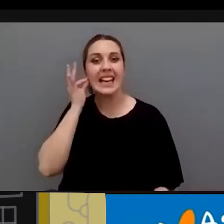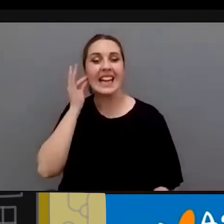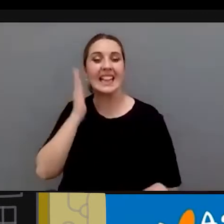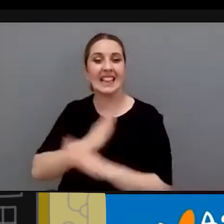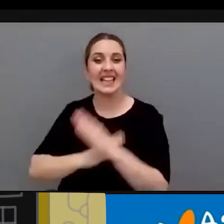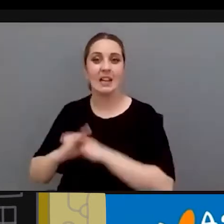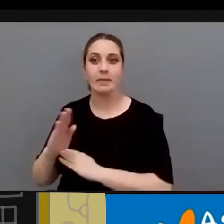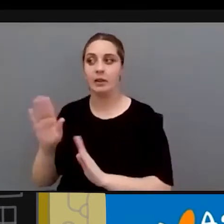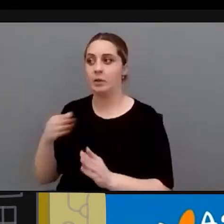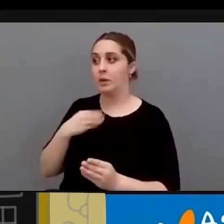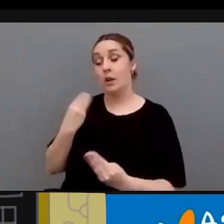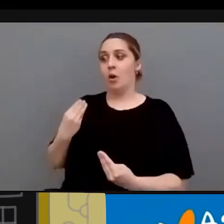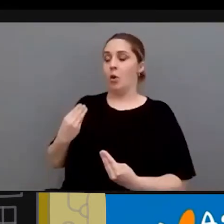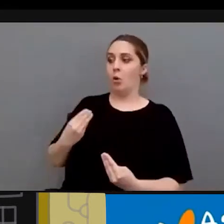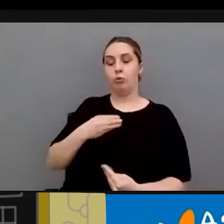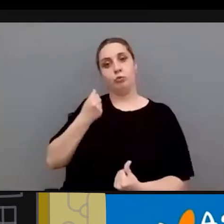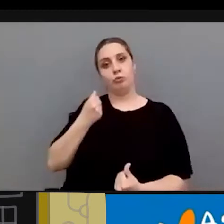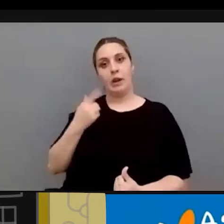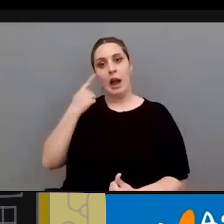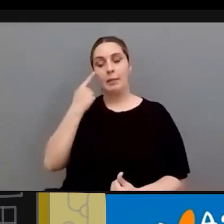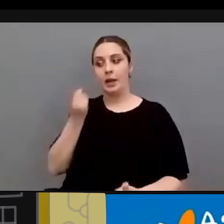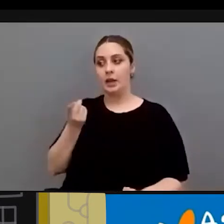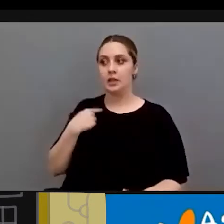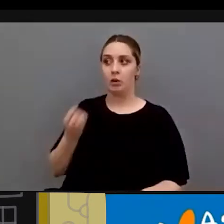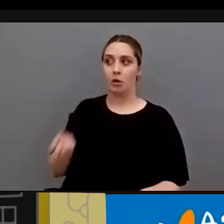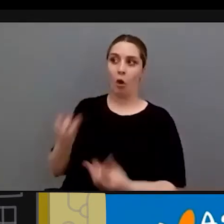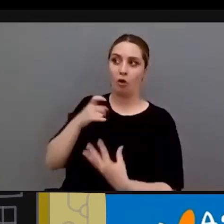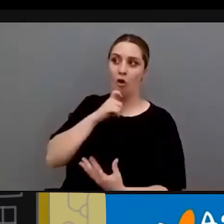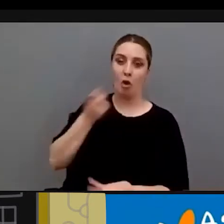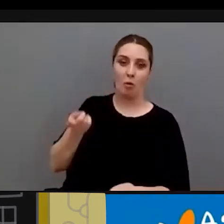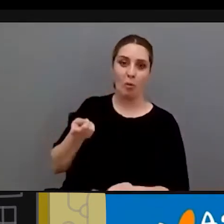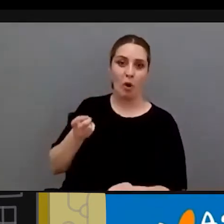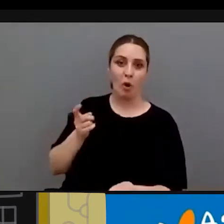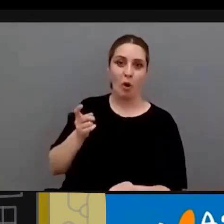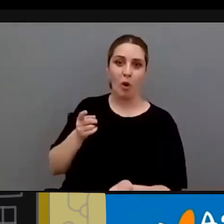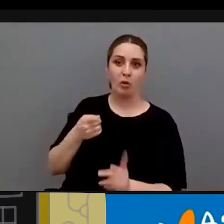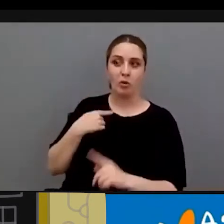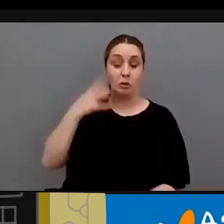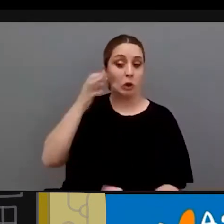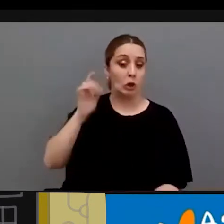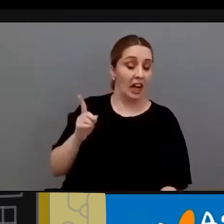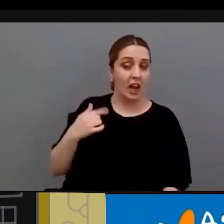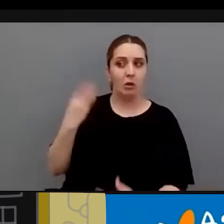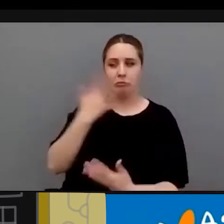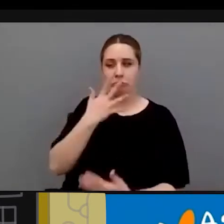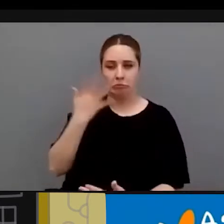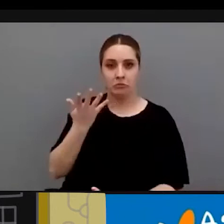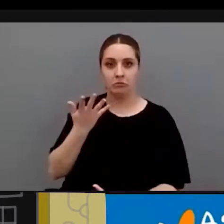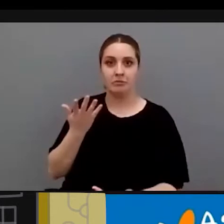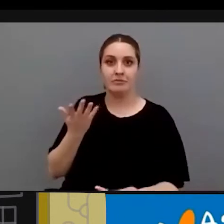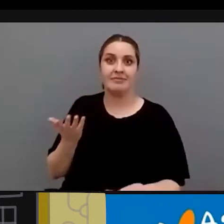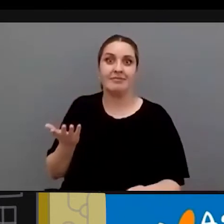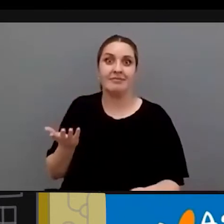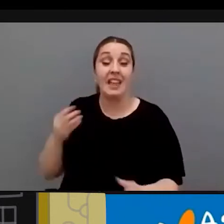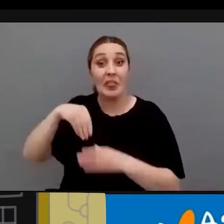entrada ¿cómo vas a contarme esa historia? de entrada no te creo ¿vale? aparte de eso es